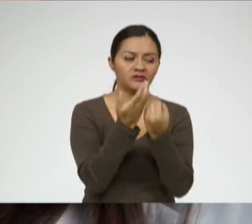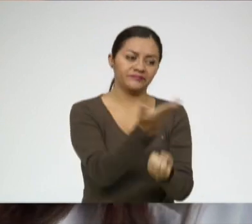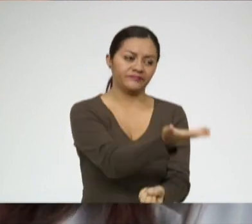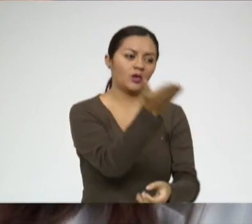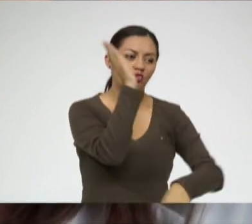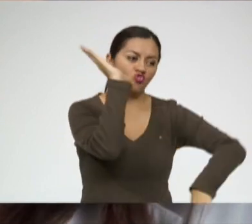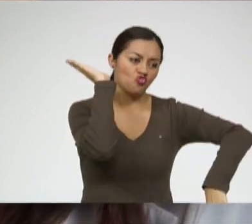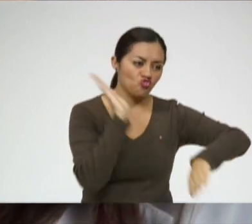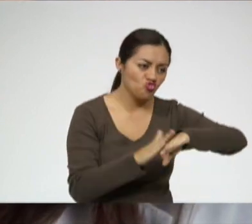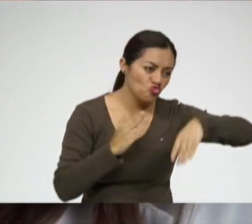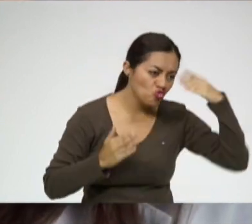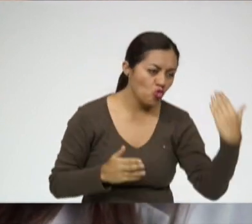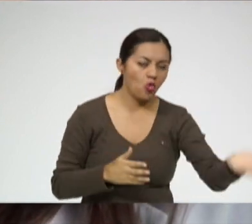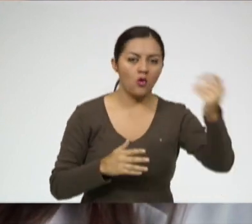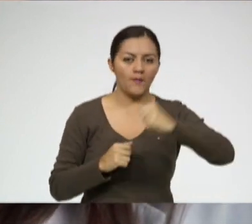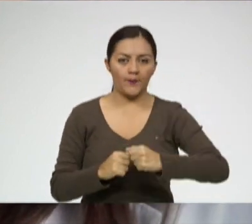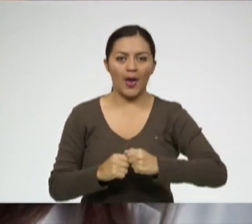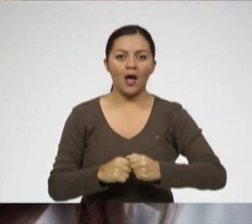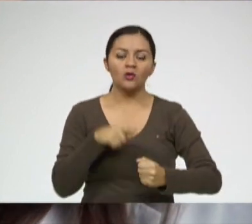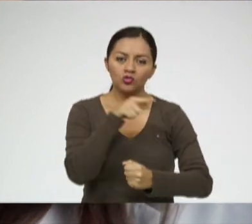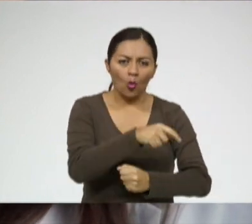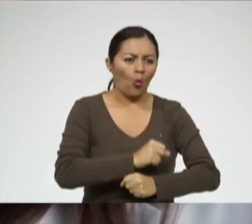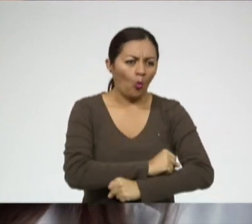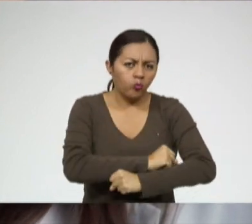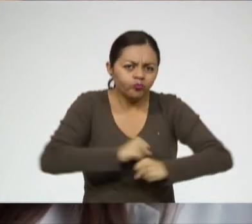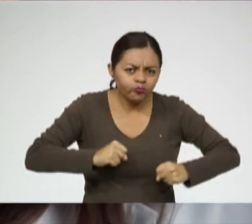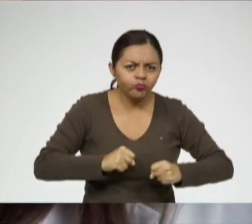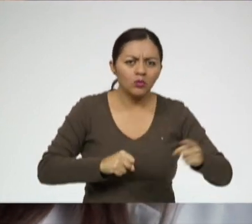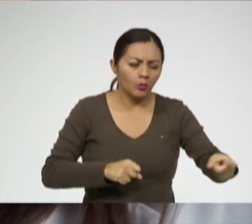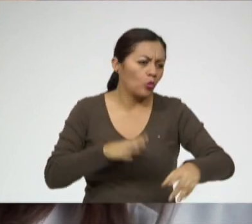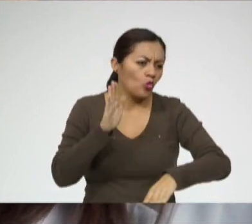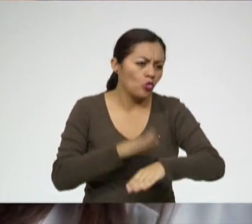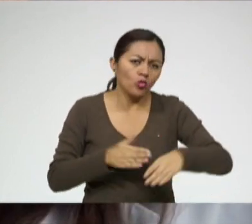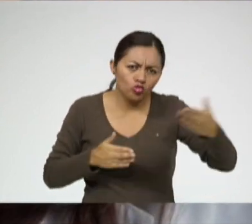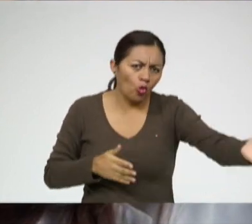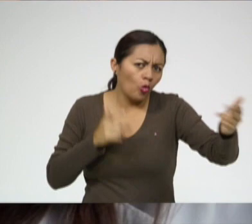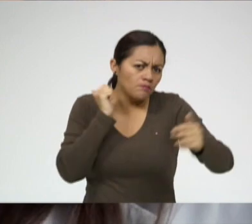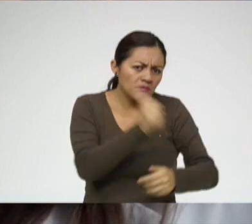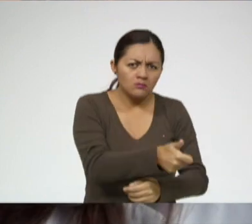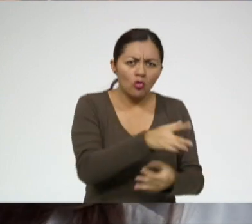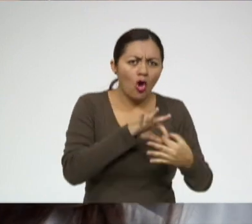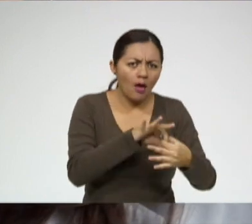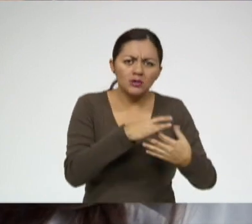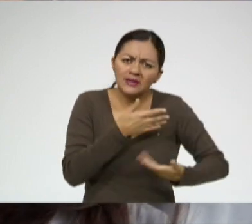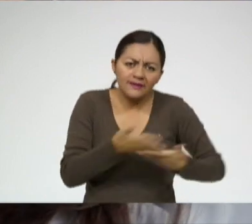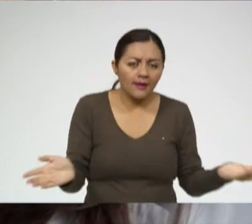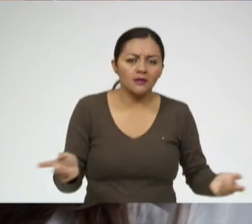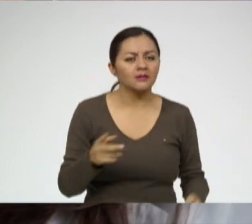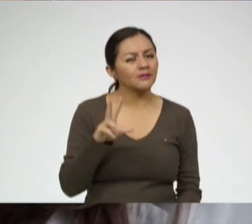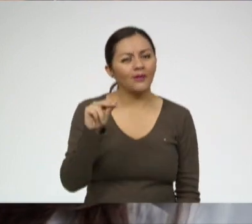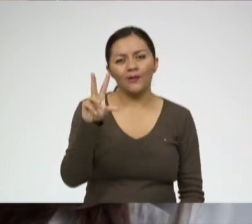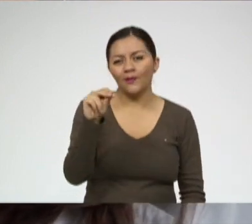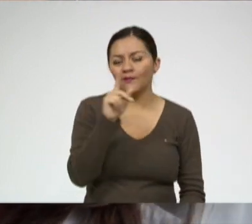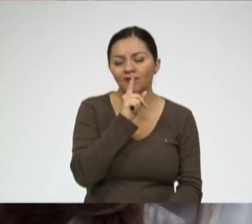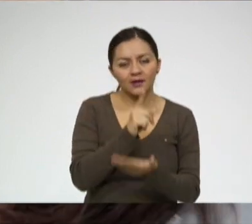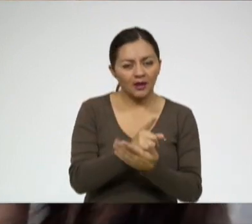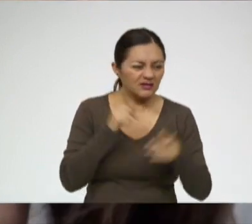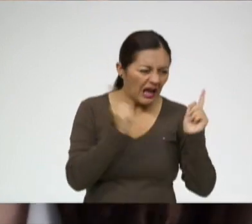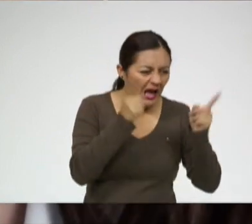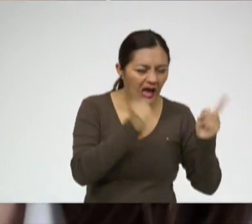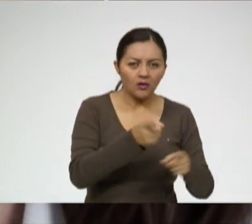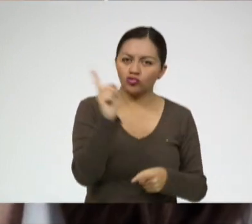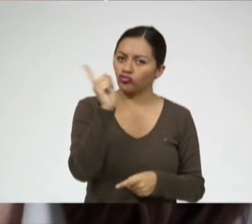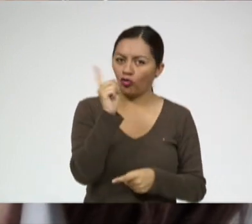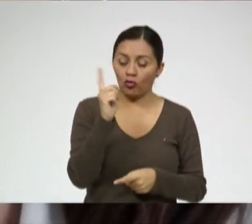que son con sobrepeso, que tienen un sobrepeso porque ellos quieren, porque no colaboran. Y no es así. El